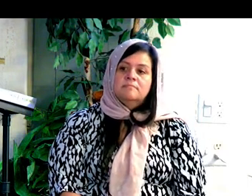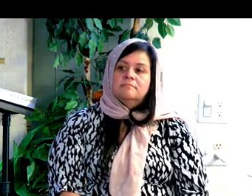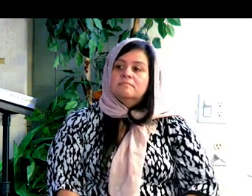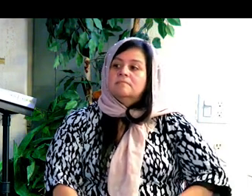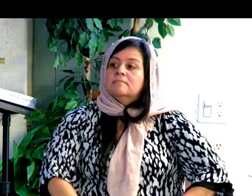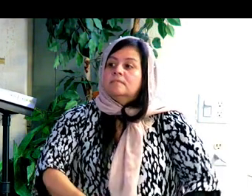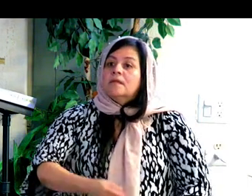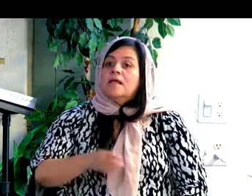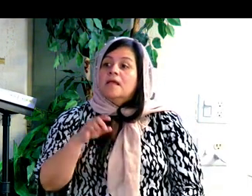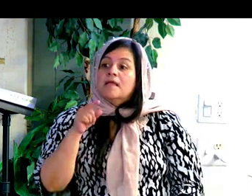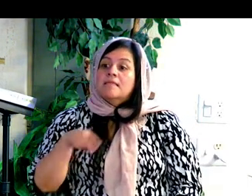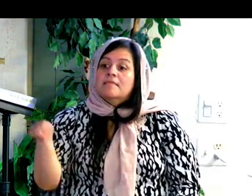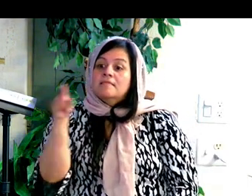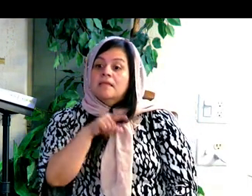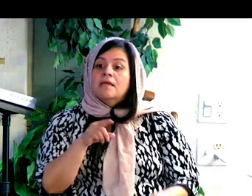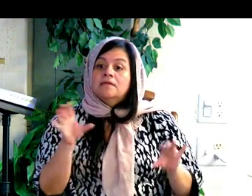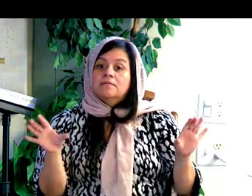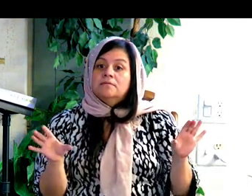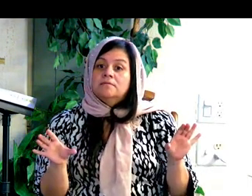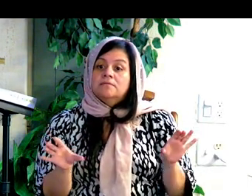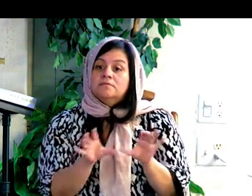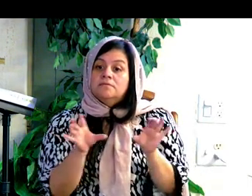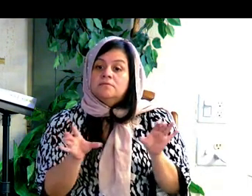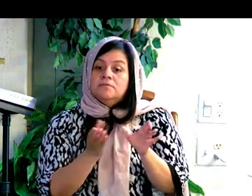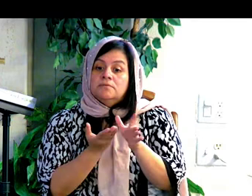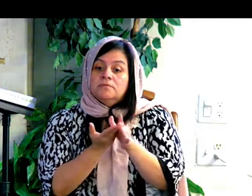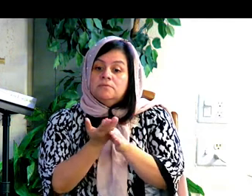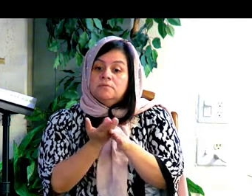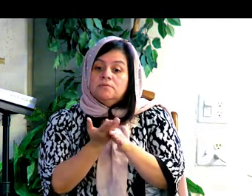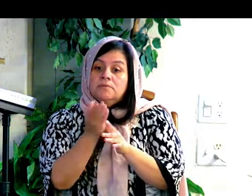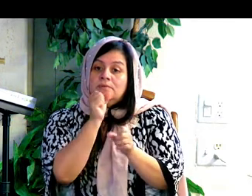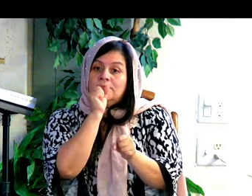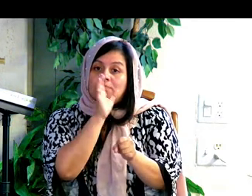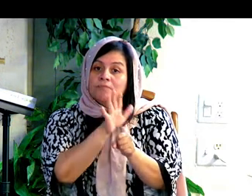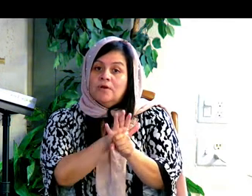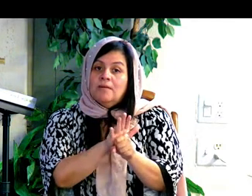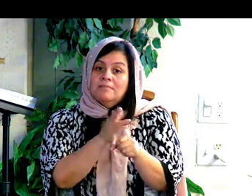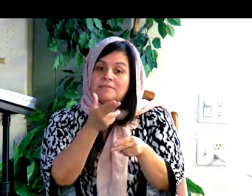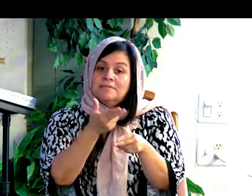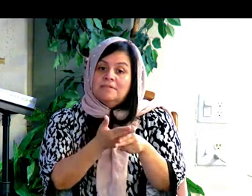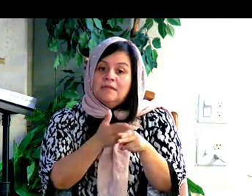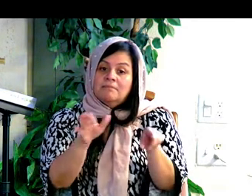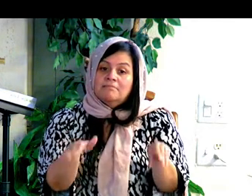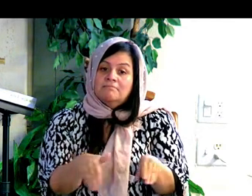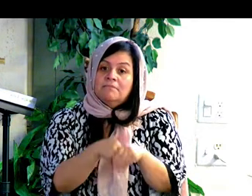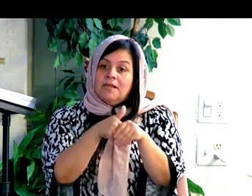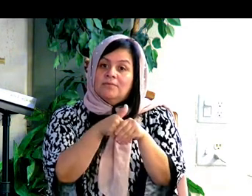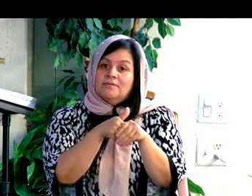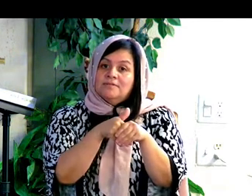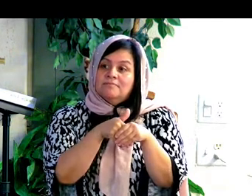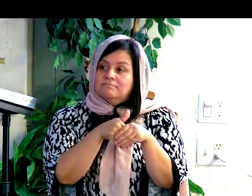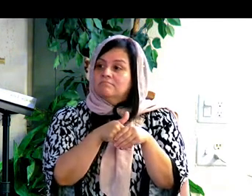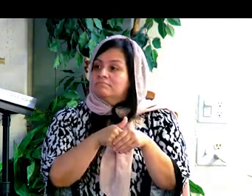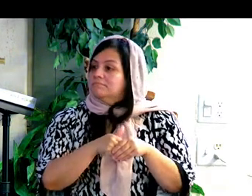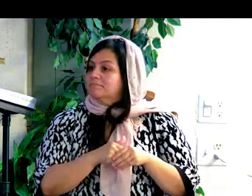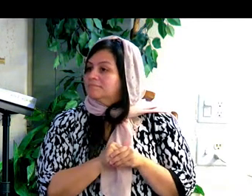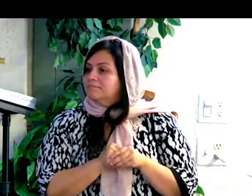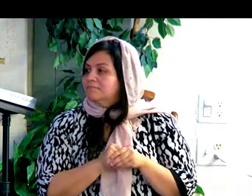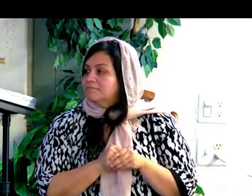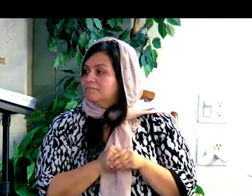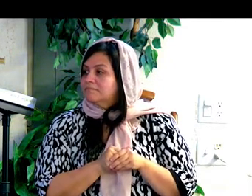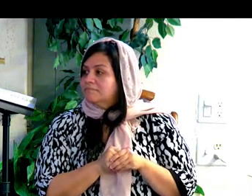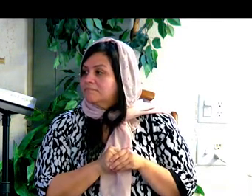do it through a covenant that's called marriage. Y todo eso es a través de un pacto llamado el